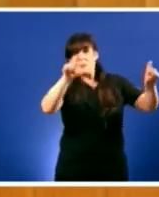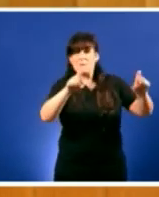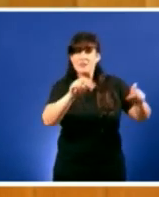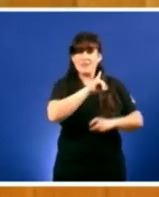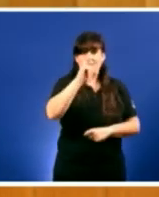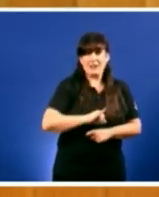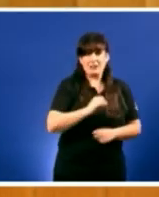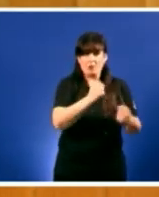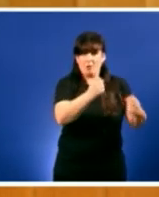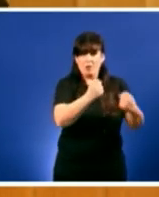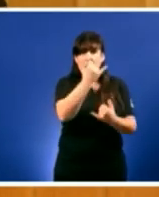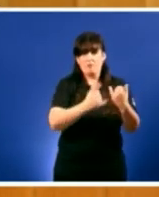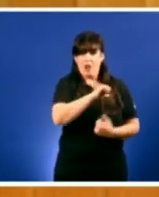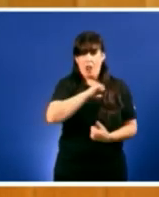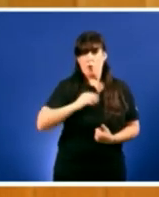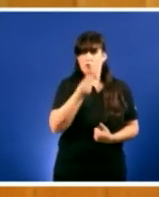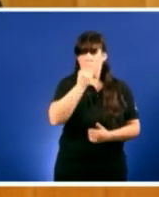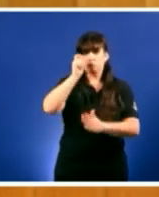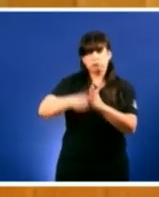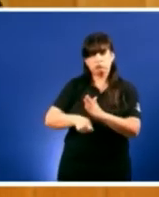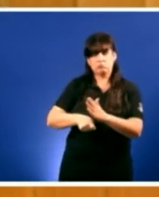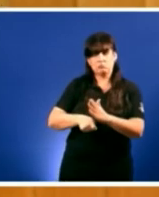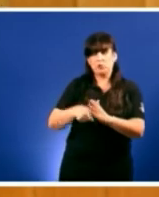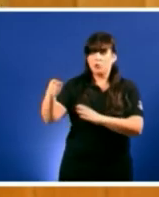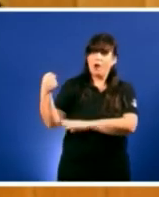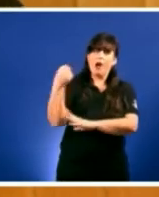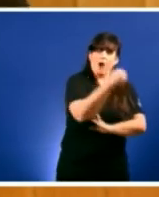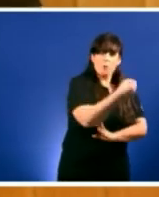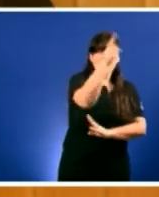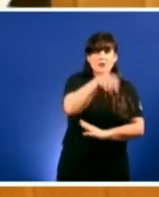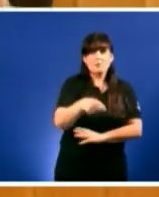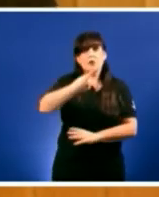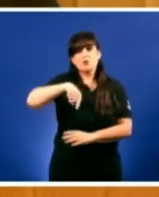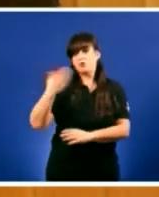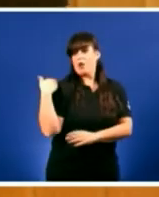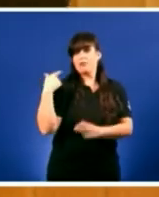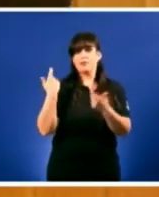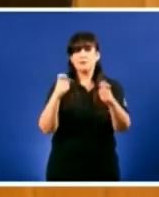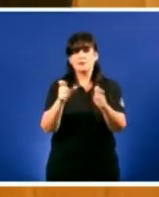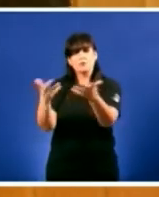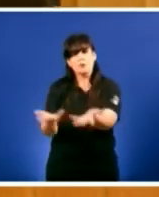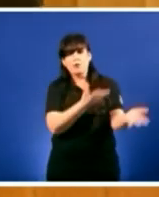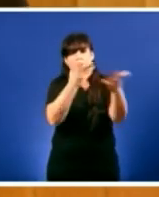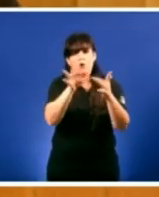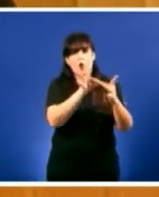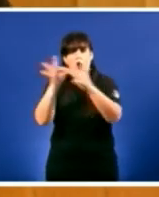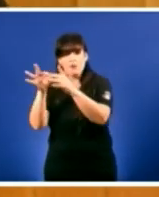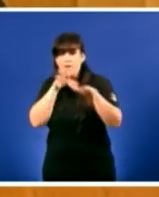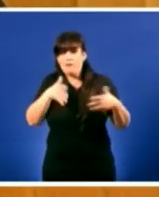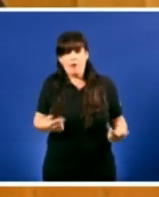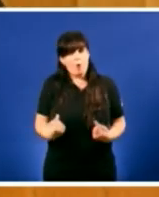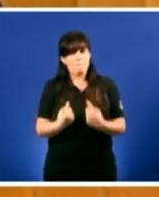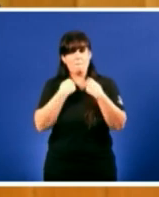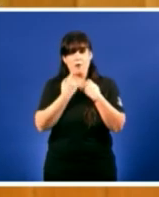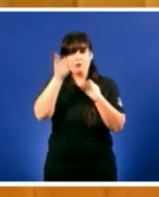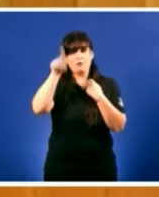autoconsumo éramos éramos primeiros no sector eólico e xa non os somos señor Fijo por moito que vostede hoxe a